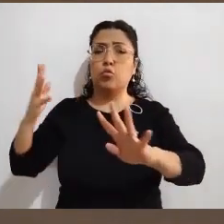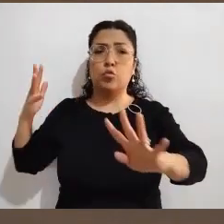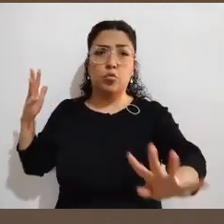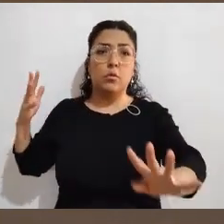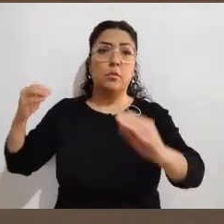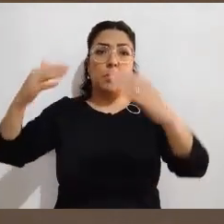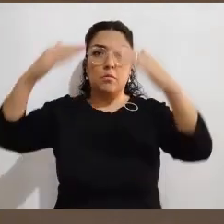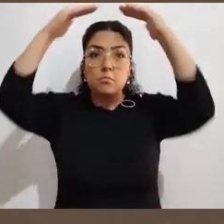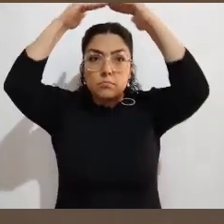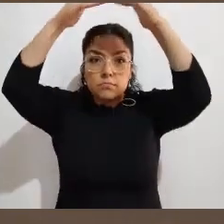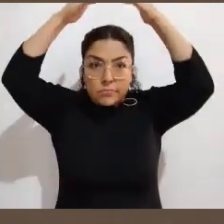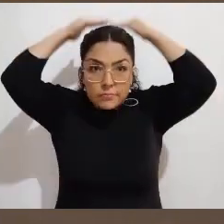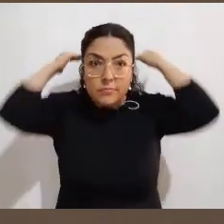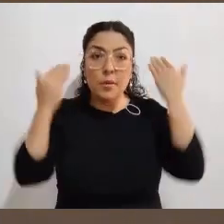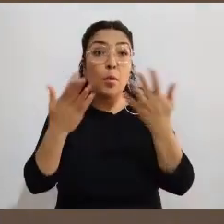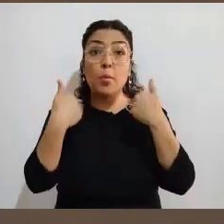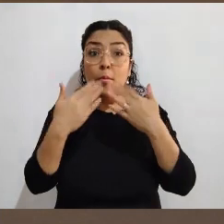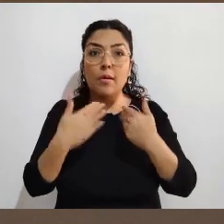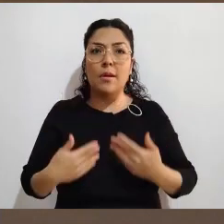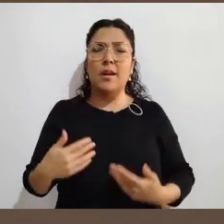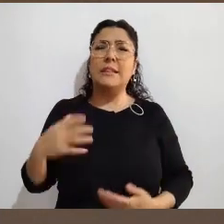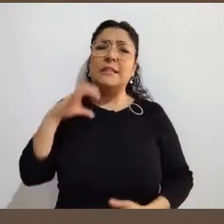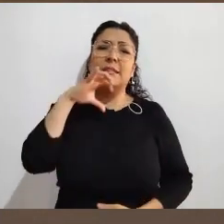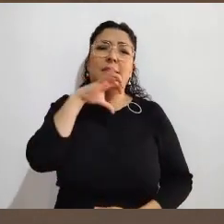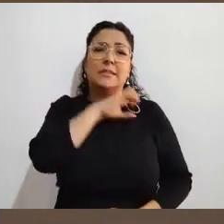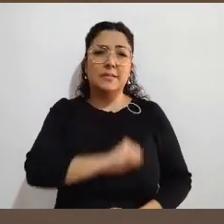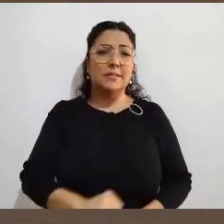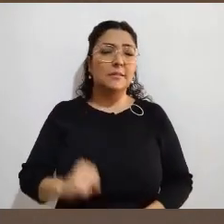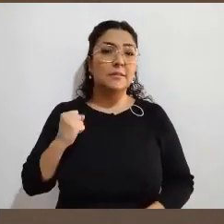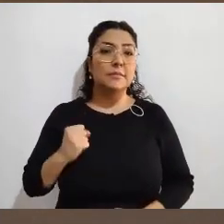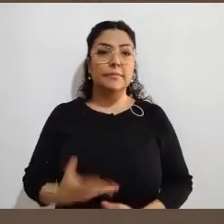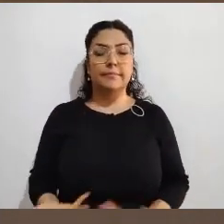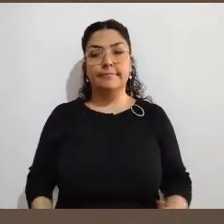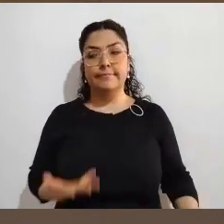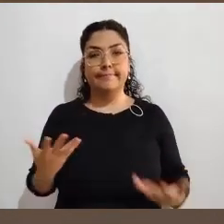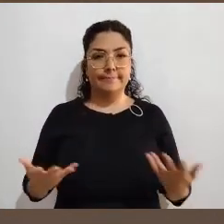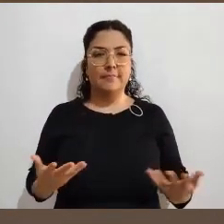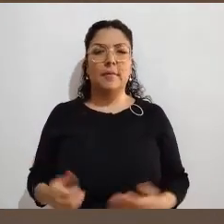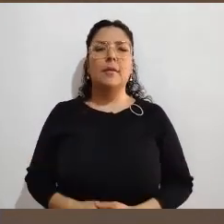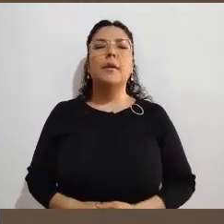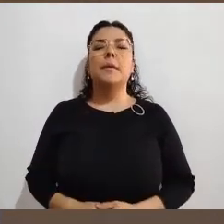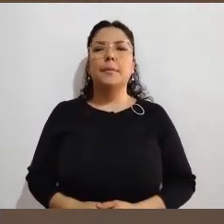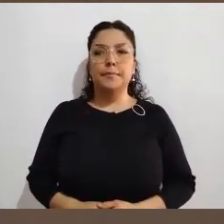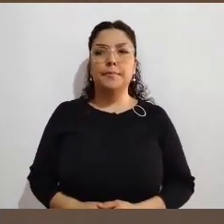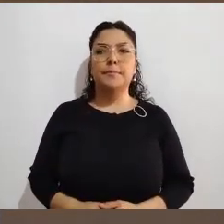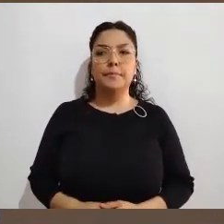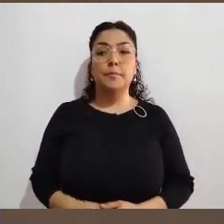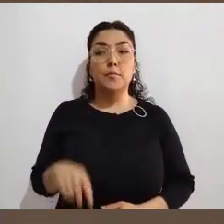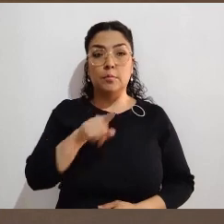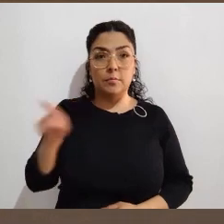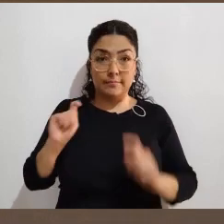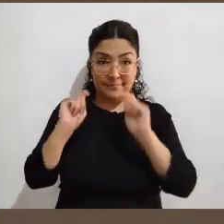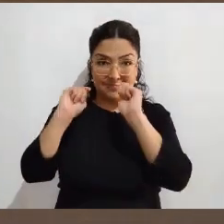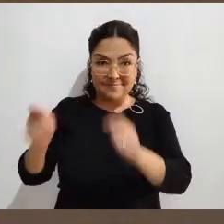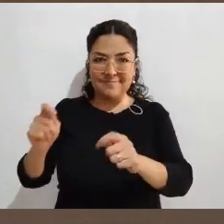de temperatura. Es decir, el observador electoral, y esa es otra de las finalidades, nos da, a